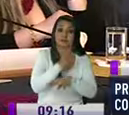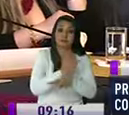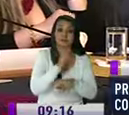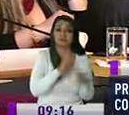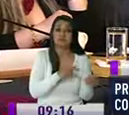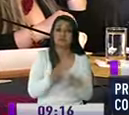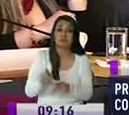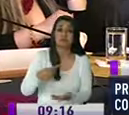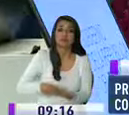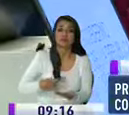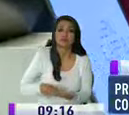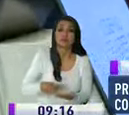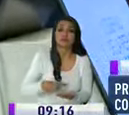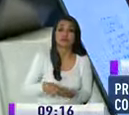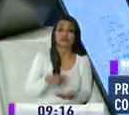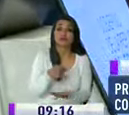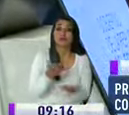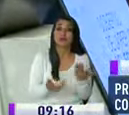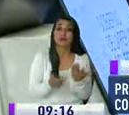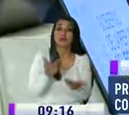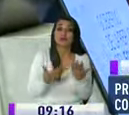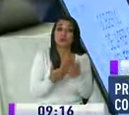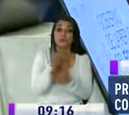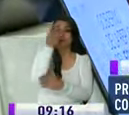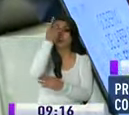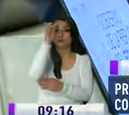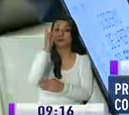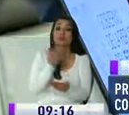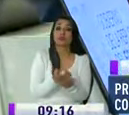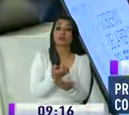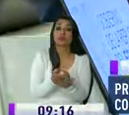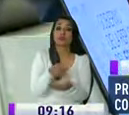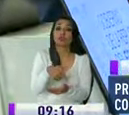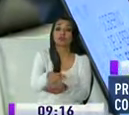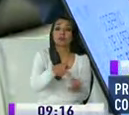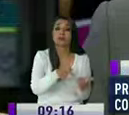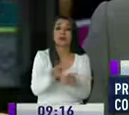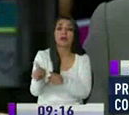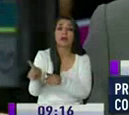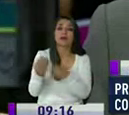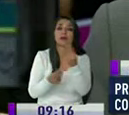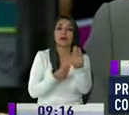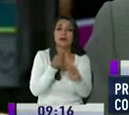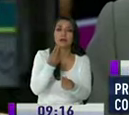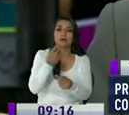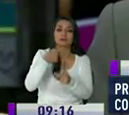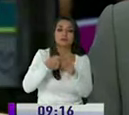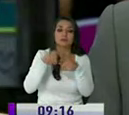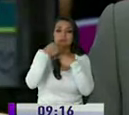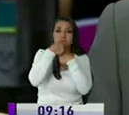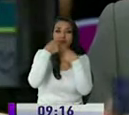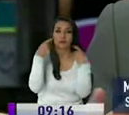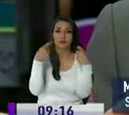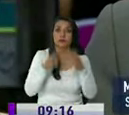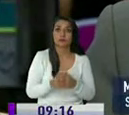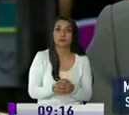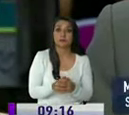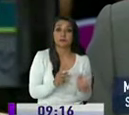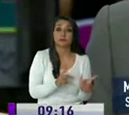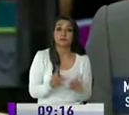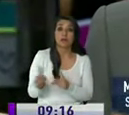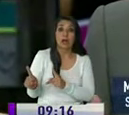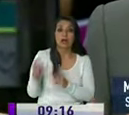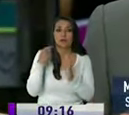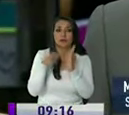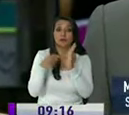el análisis futuro de las medidas económicas que tomaría el ejecutivo en el próximo mes de marzo medidas que puedan enfrentar el déficit